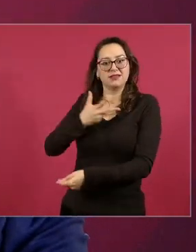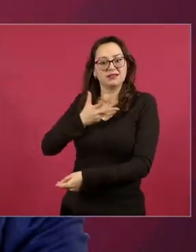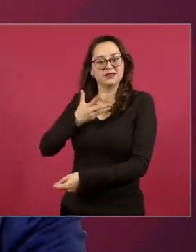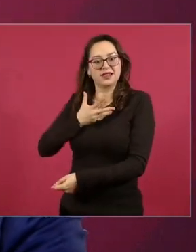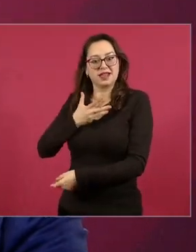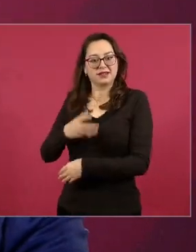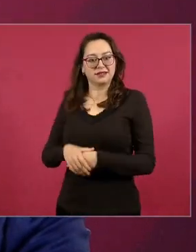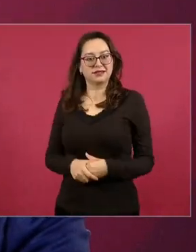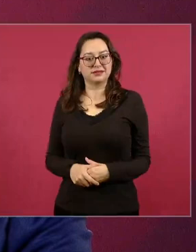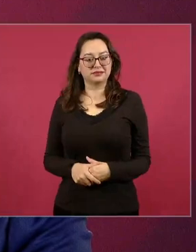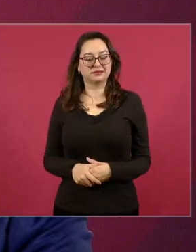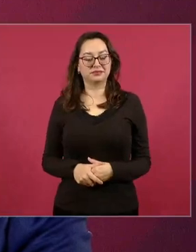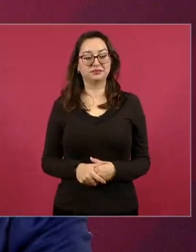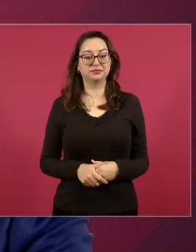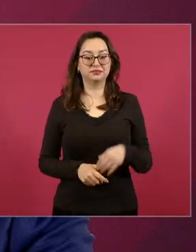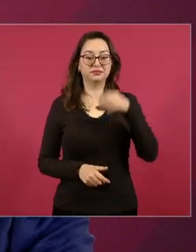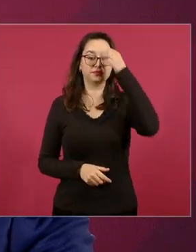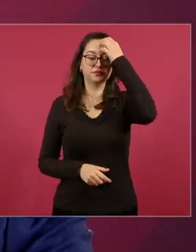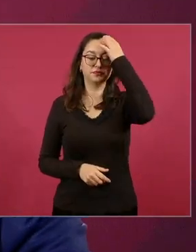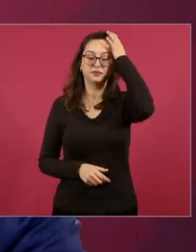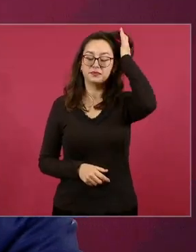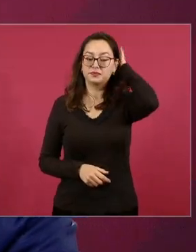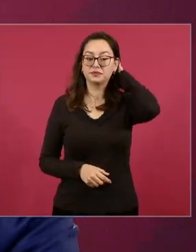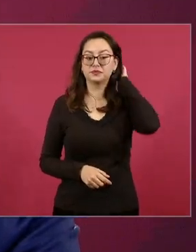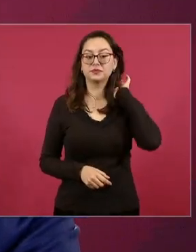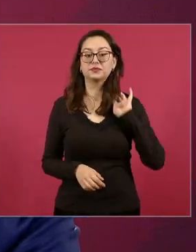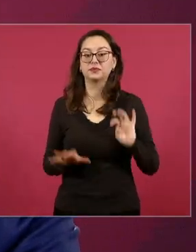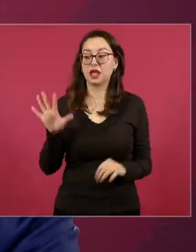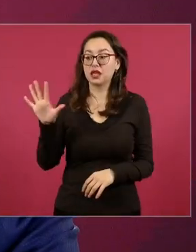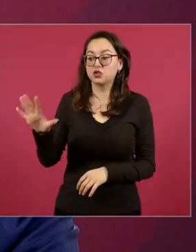tiene que ver con la Mazateca